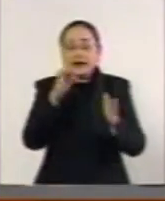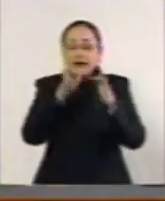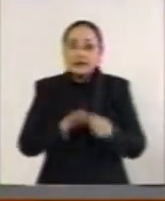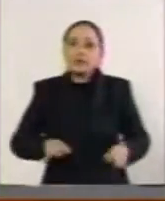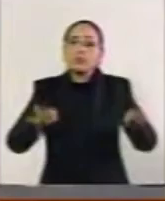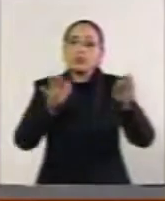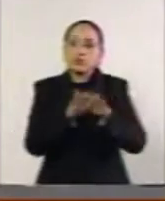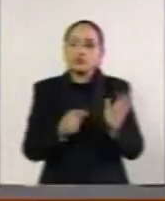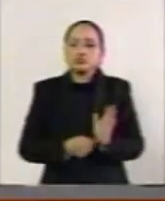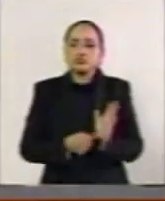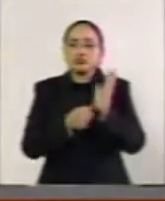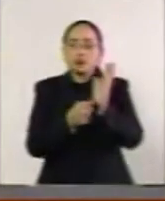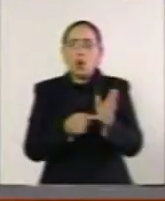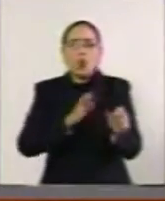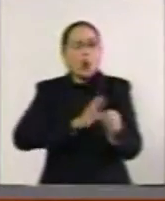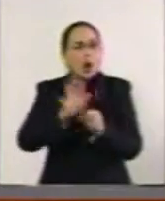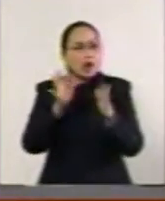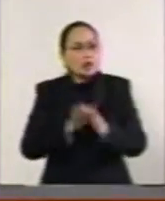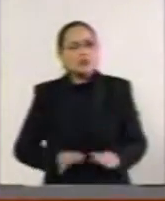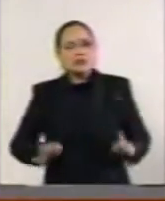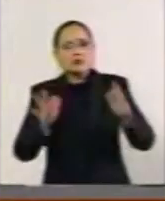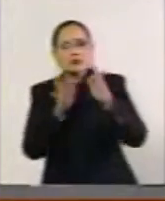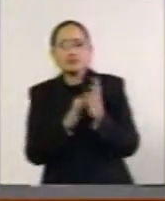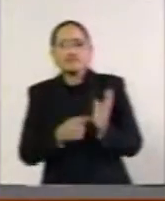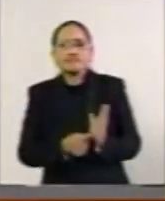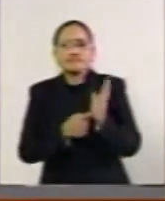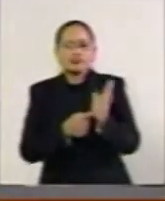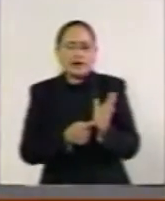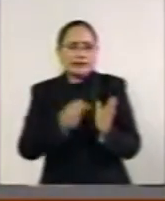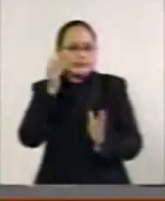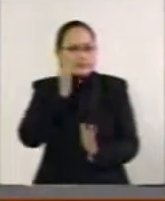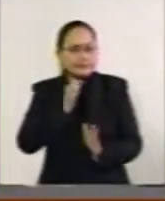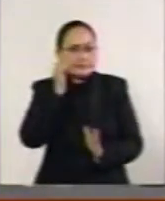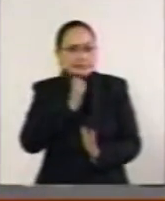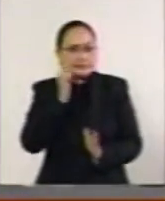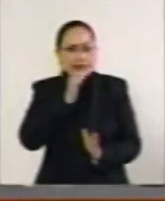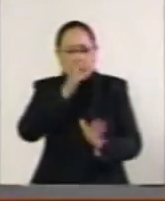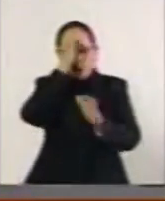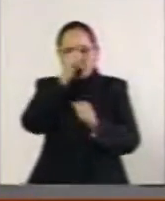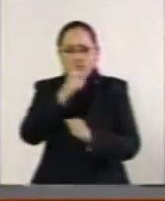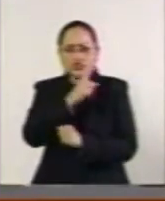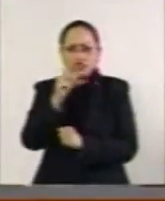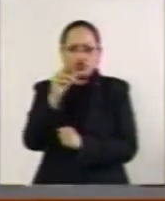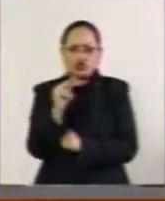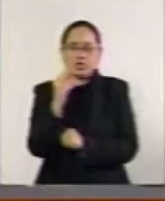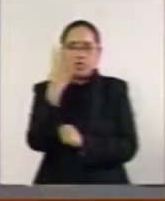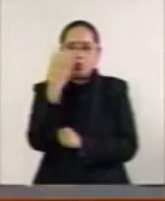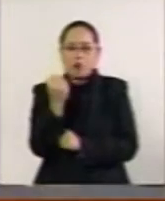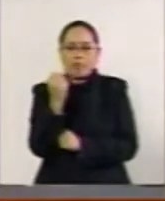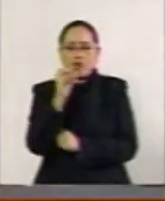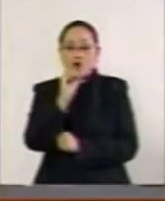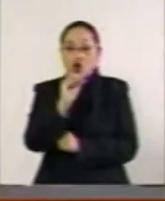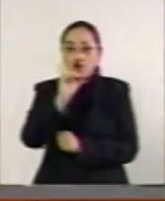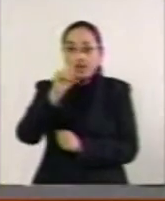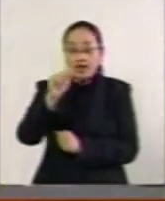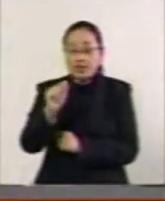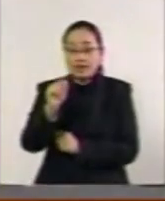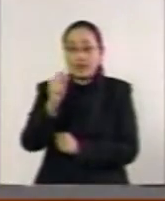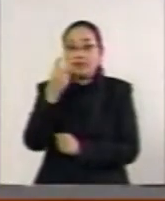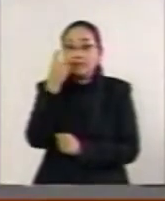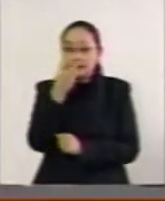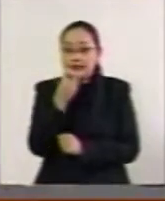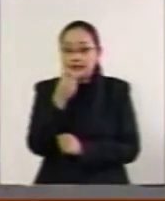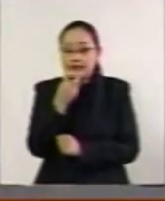la importancia de que sobre todo el convenio 189 de la Organización Internacional del Trabajo